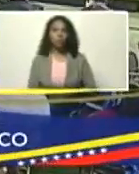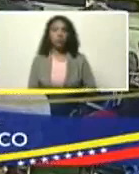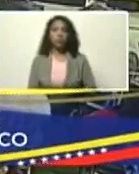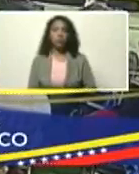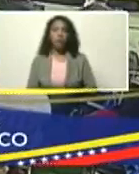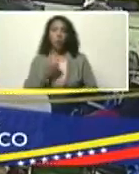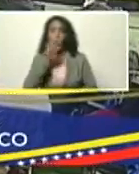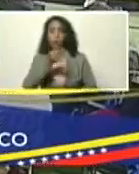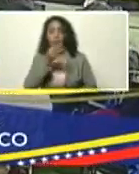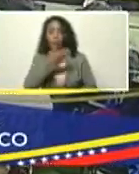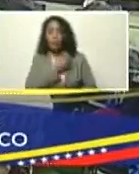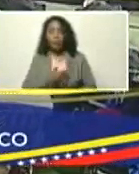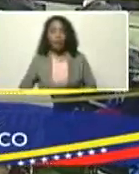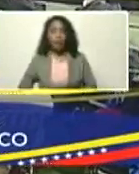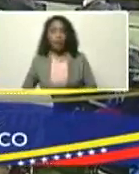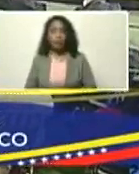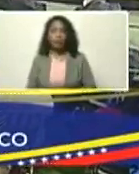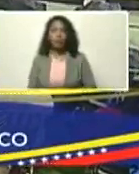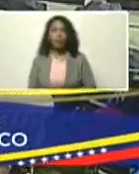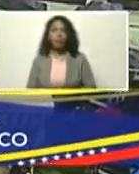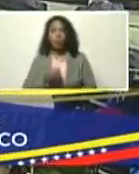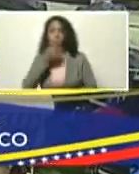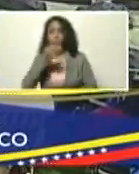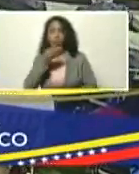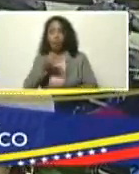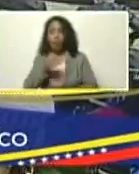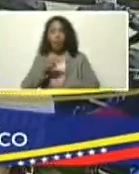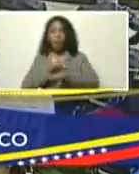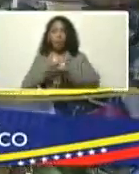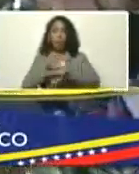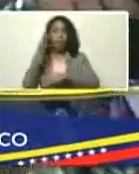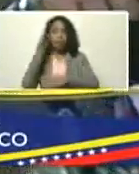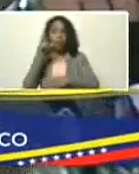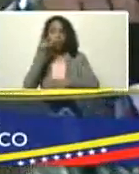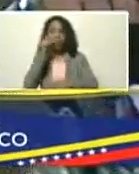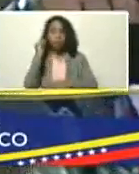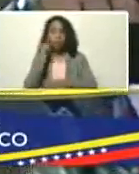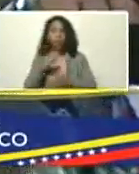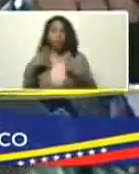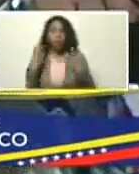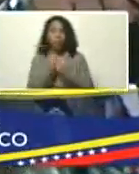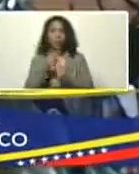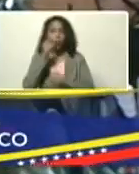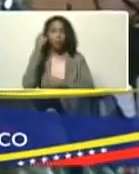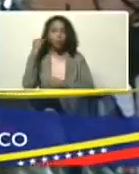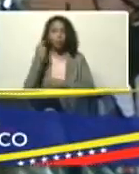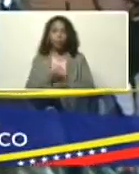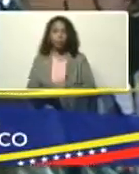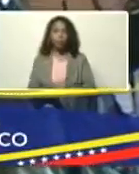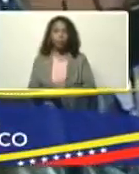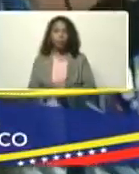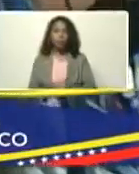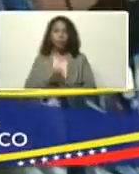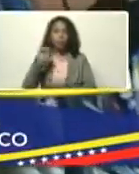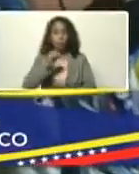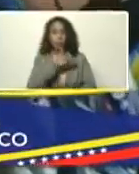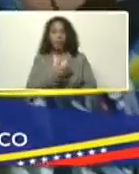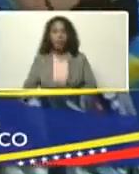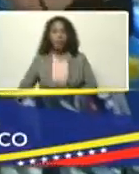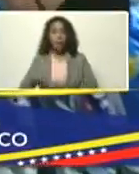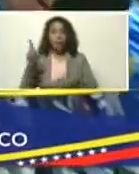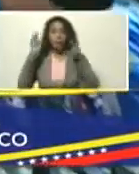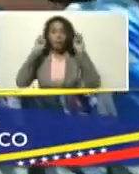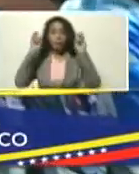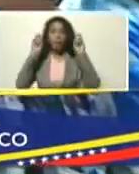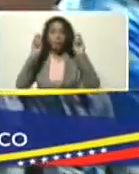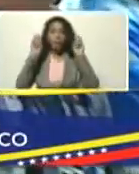Buenas tardes, presidente, Buenas tardes, ministra, Buenas tardes, ministros, compañeras, y compañeros, sí, presidente, el término de,